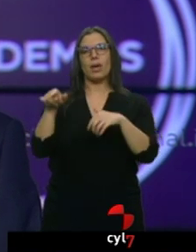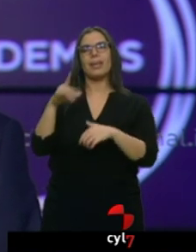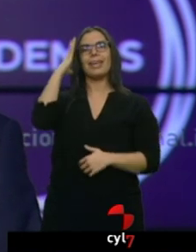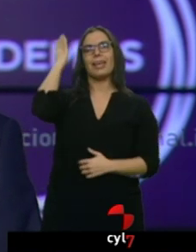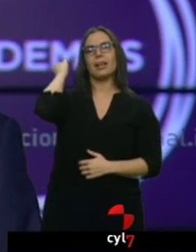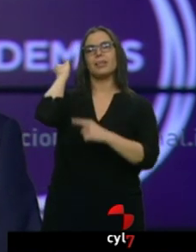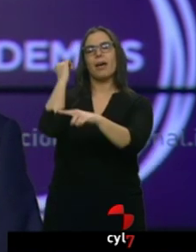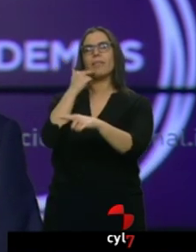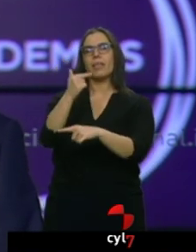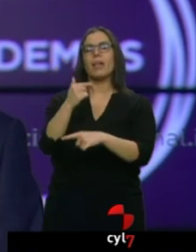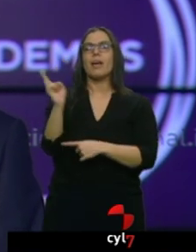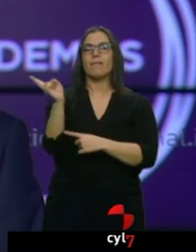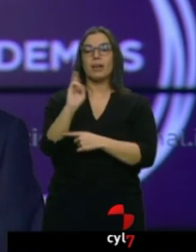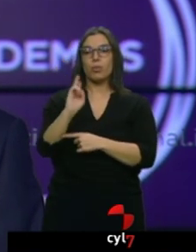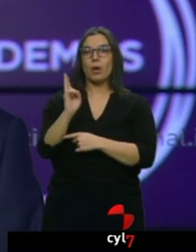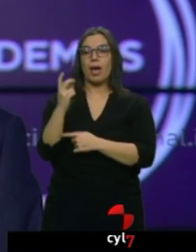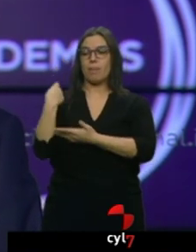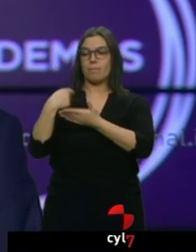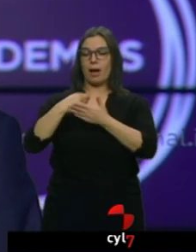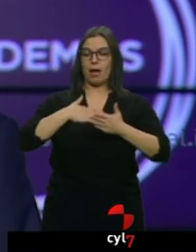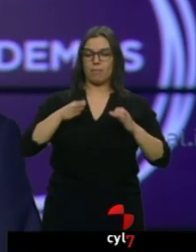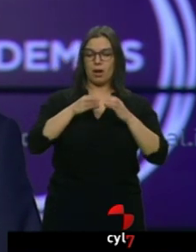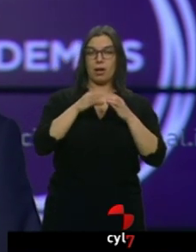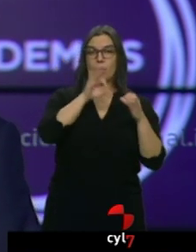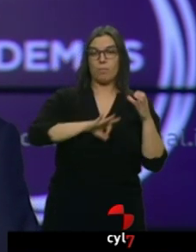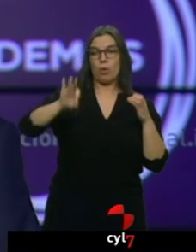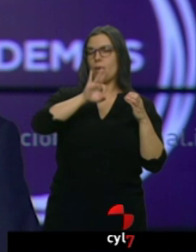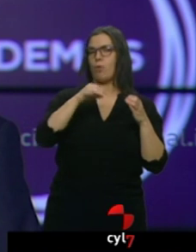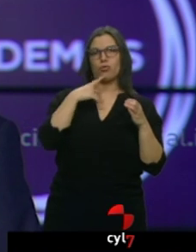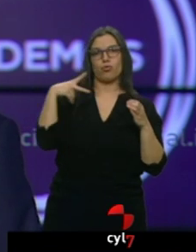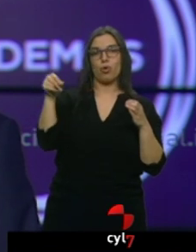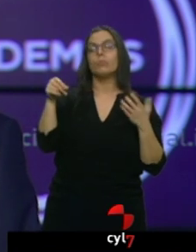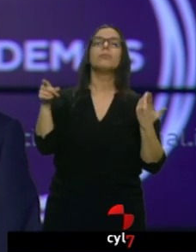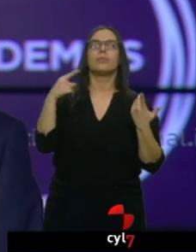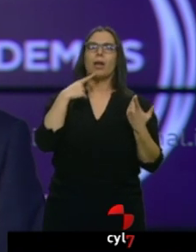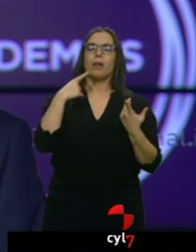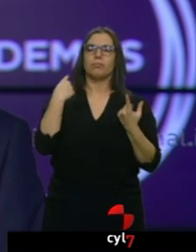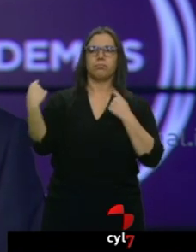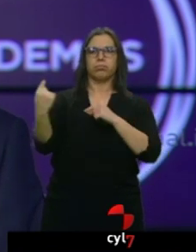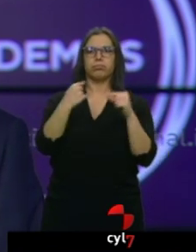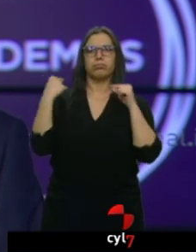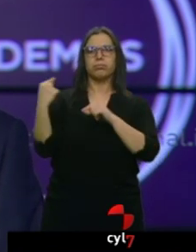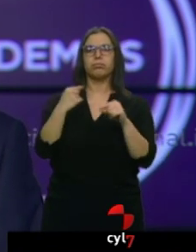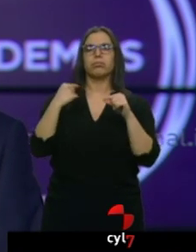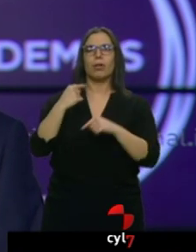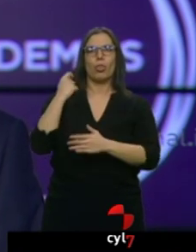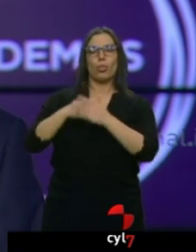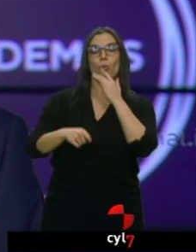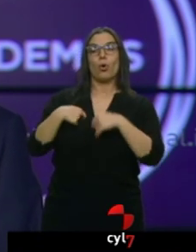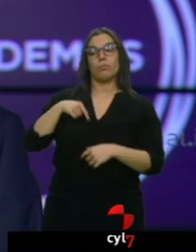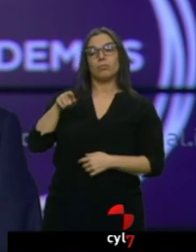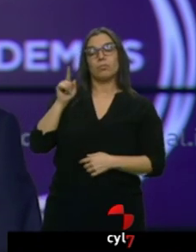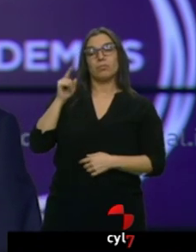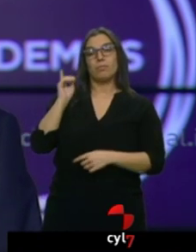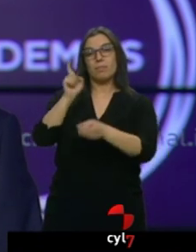no ha financiado a Podemos. Lo explicó durante una dura comparecencia en la comisión que investiga la financiación de los partidos, en la que también negó haber hecho